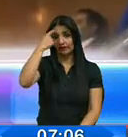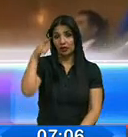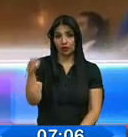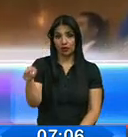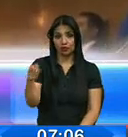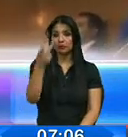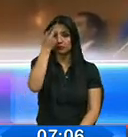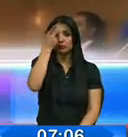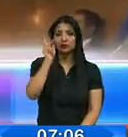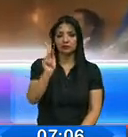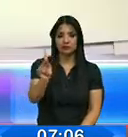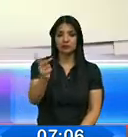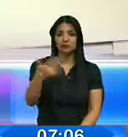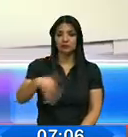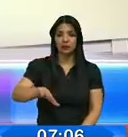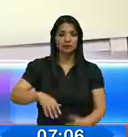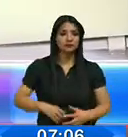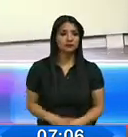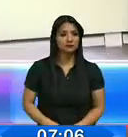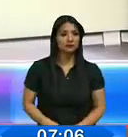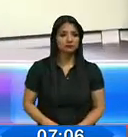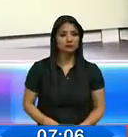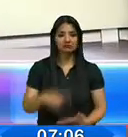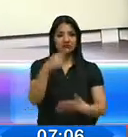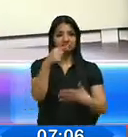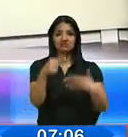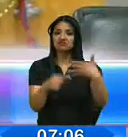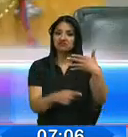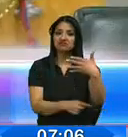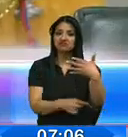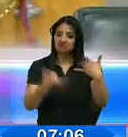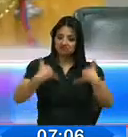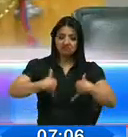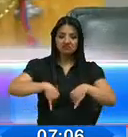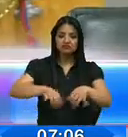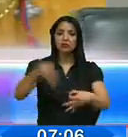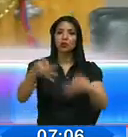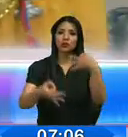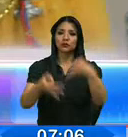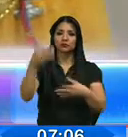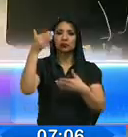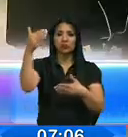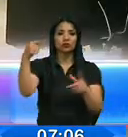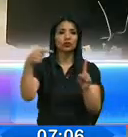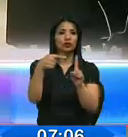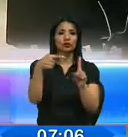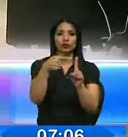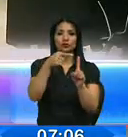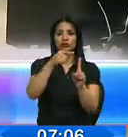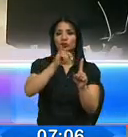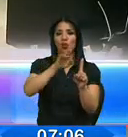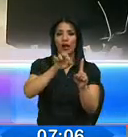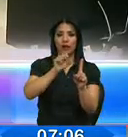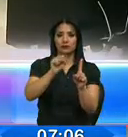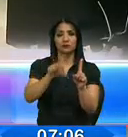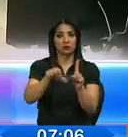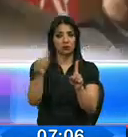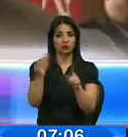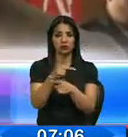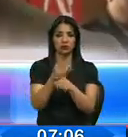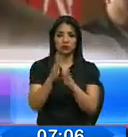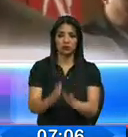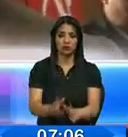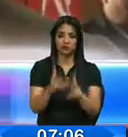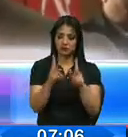hay una decisión tomada. Ven méritos suficientes para seguir con el juicio político en contra de Tuárez y varios otros consejeros.